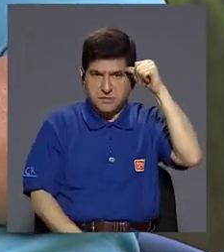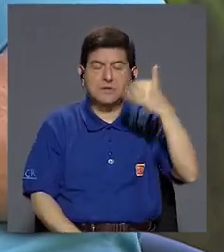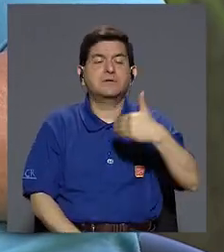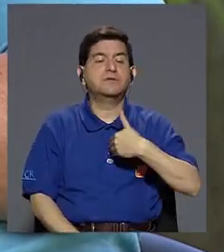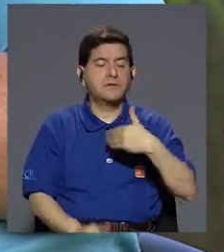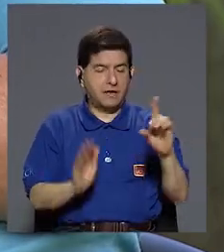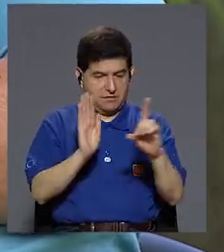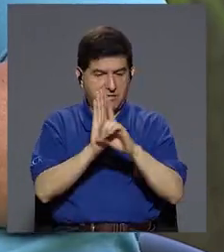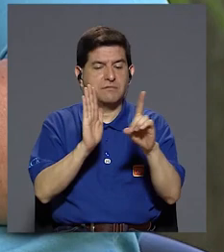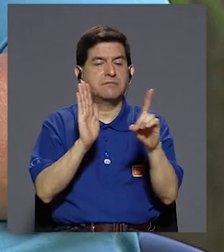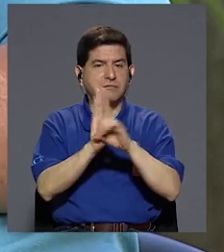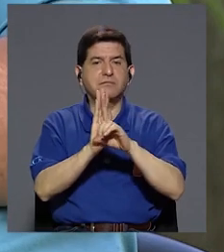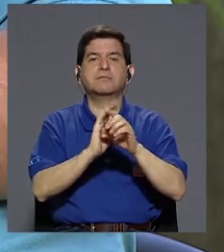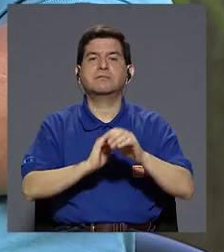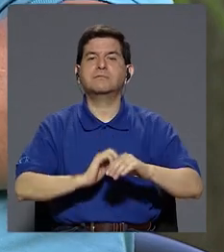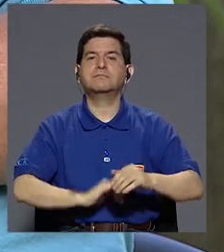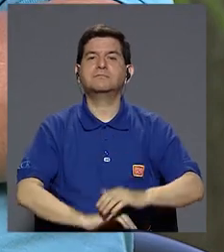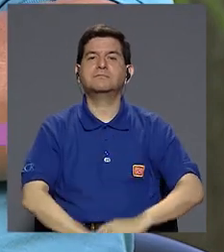pues tienen derecho a eso.